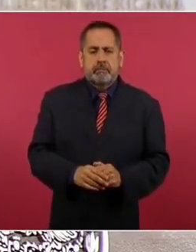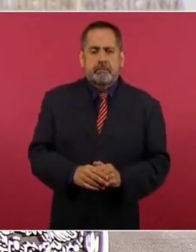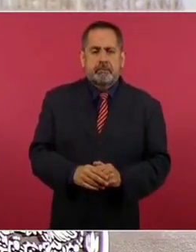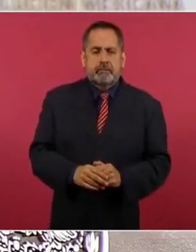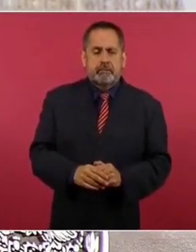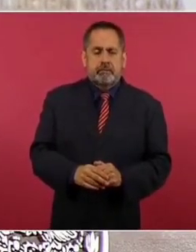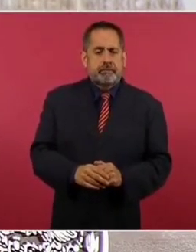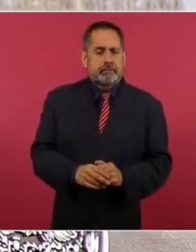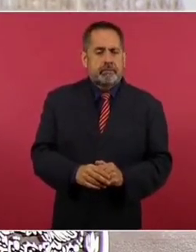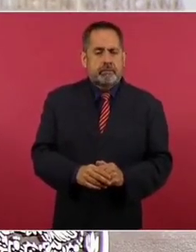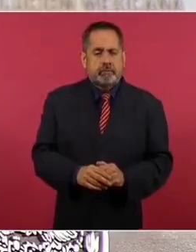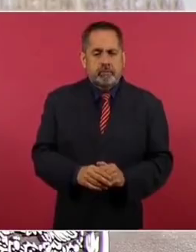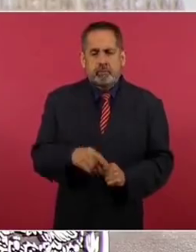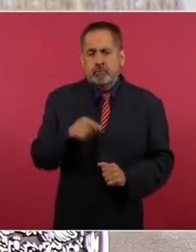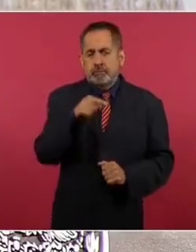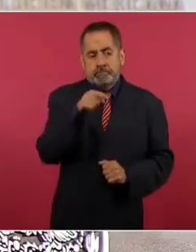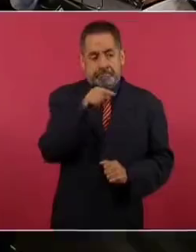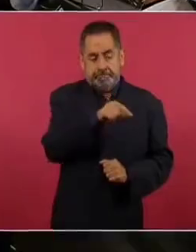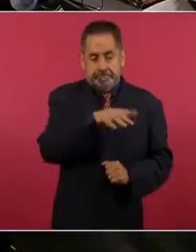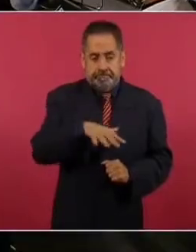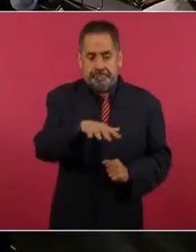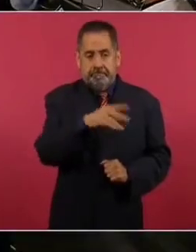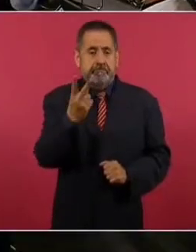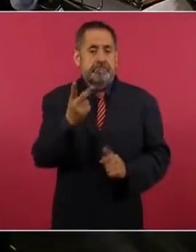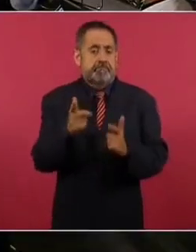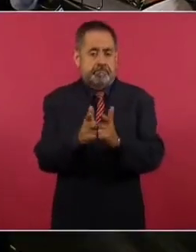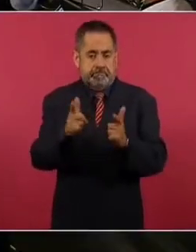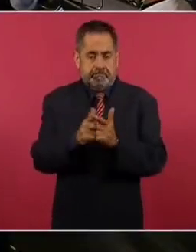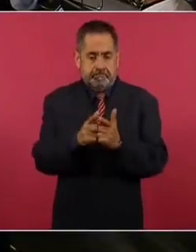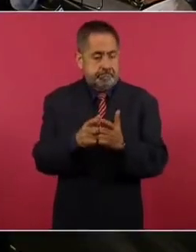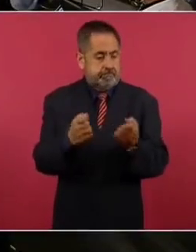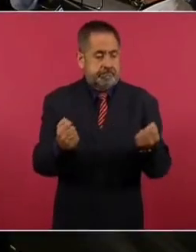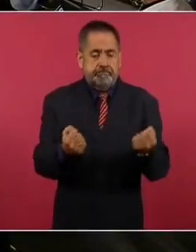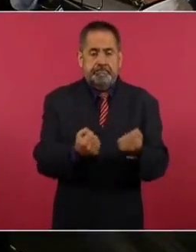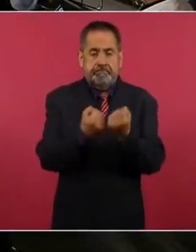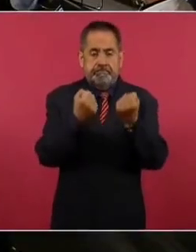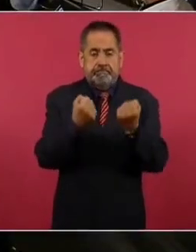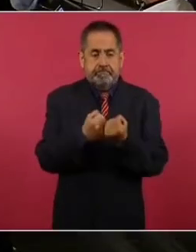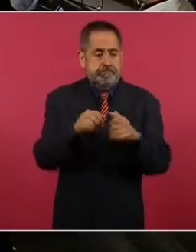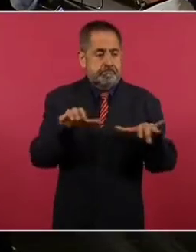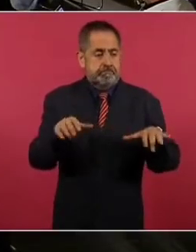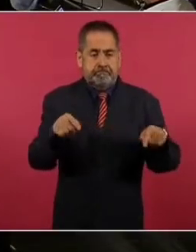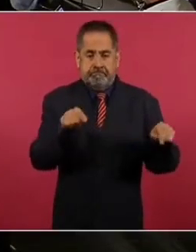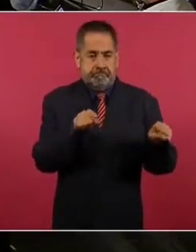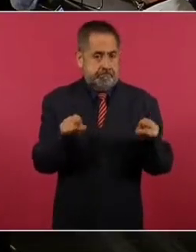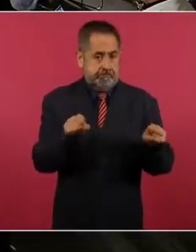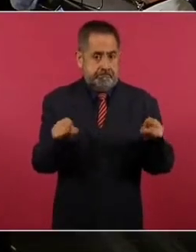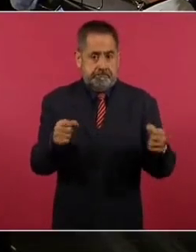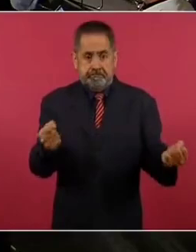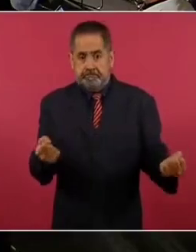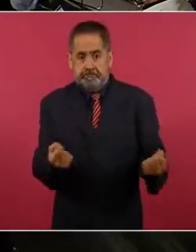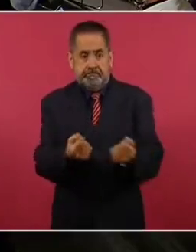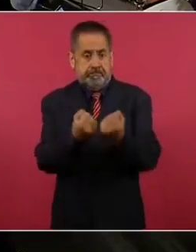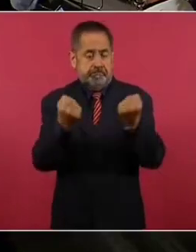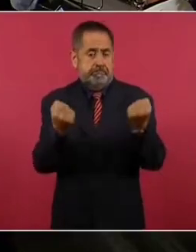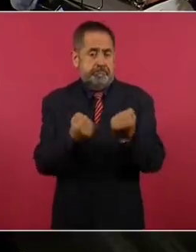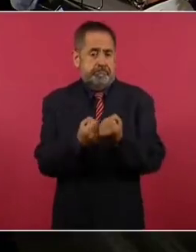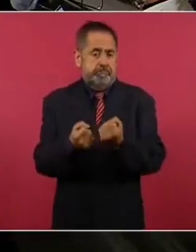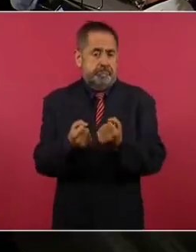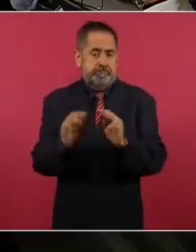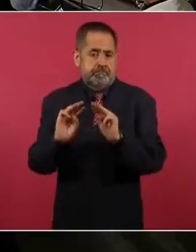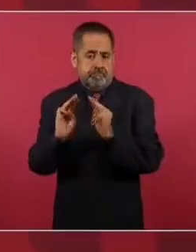Ahí hay dos grupos que están confrontados, los grupos de la